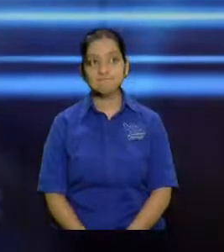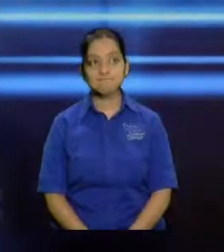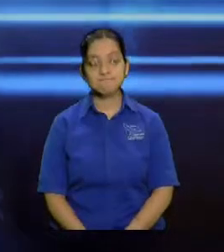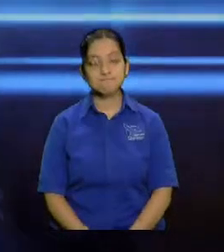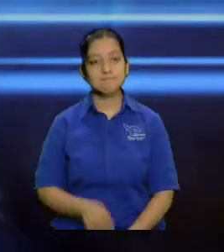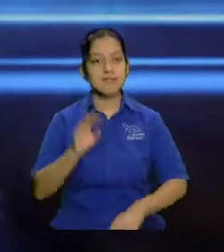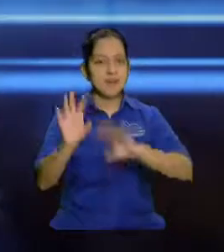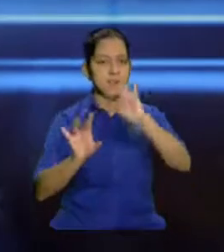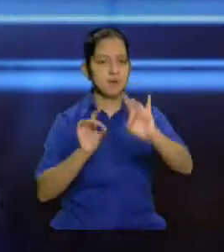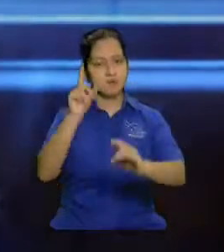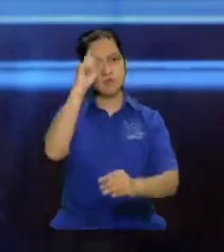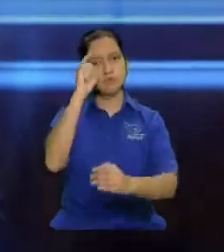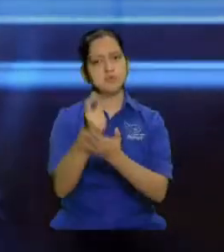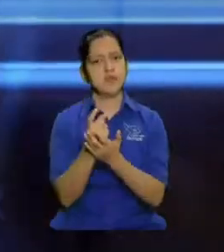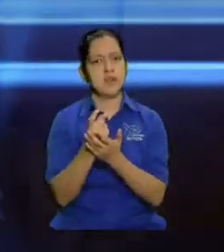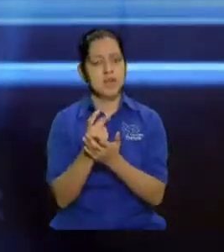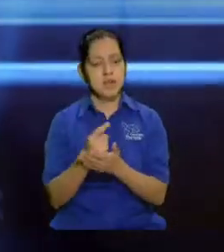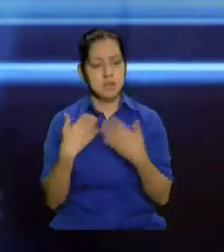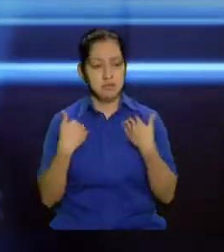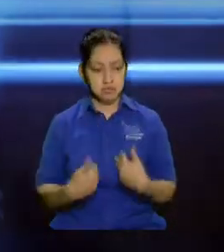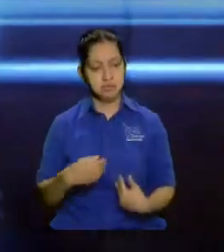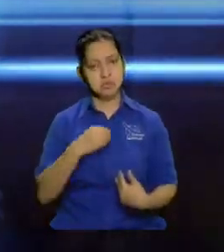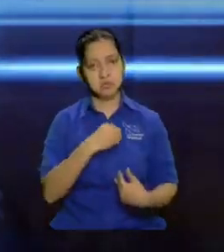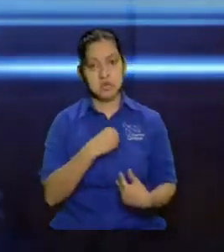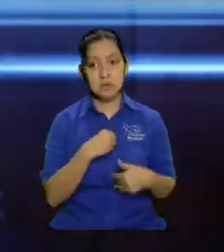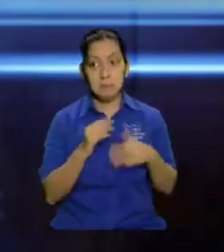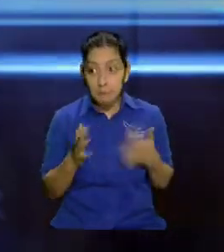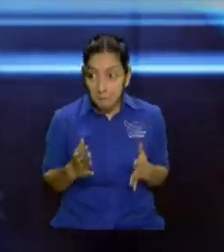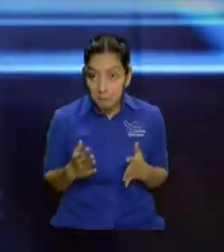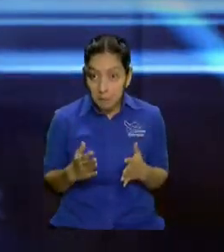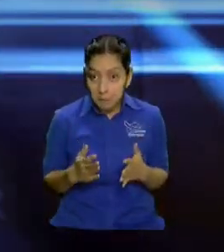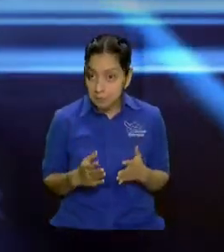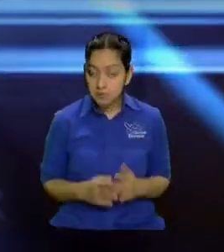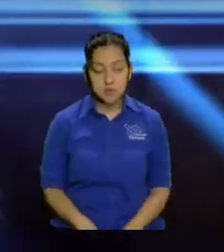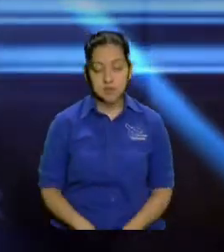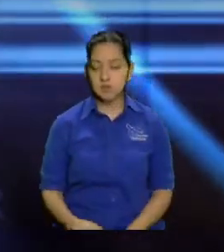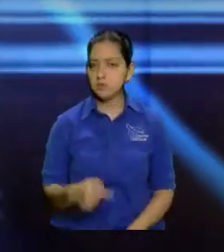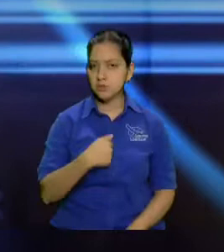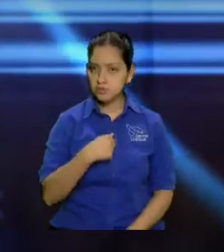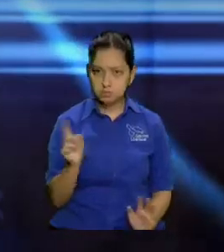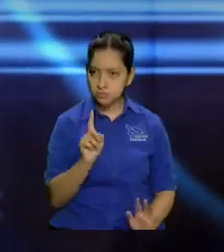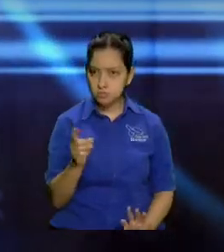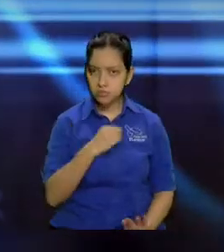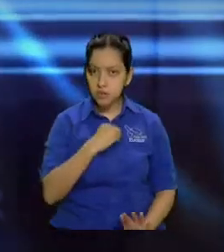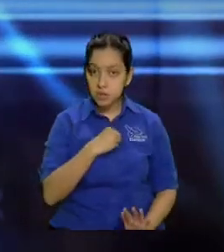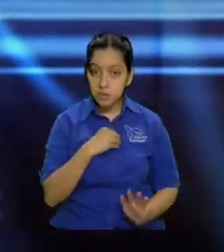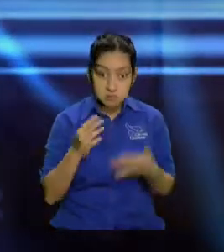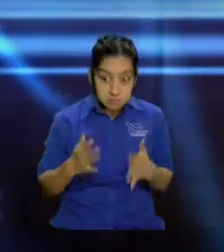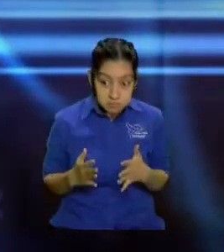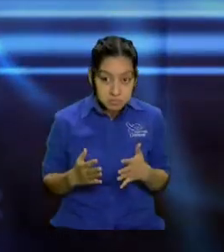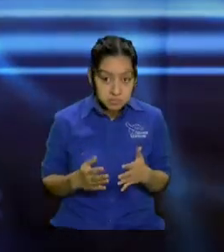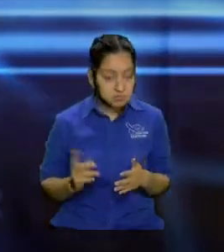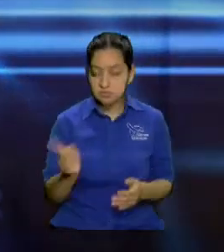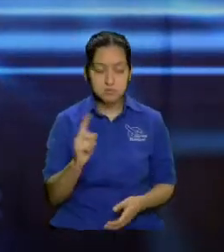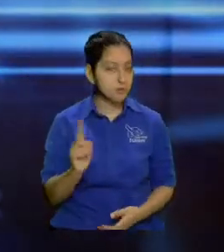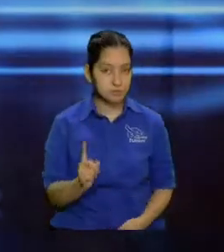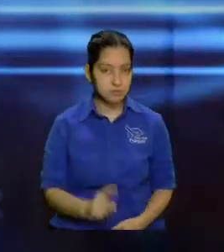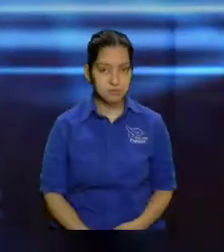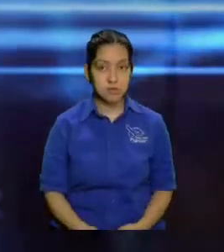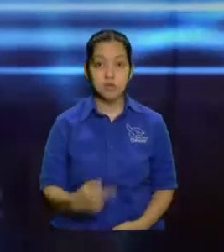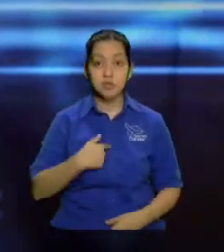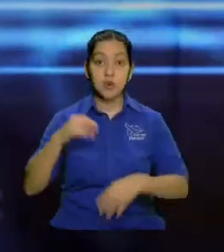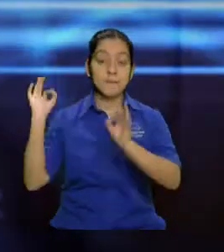Porque algunos creen, hermano, que uno los quiere asustar con el petate del muerto. Yo no necesito asustar a nadie si lo que yo predico es el evangelio del Señor